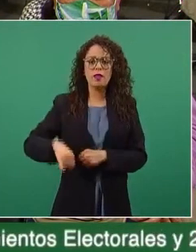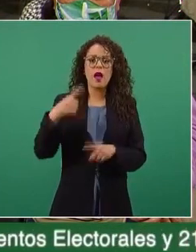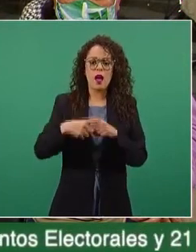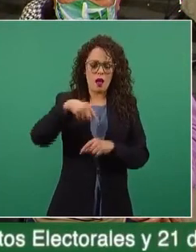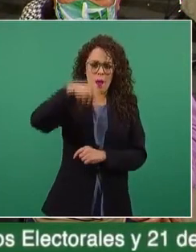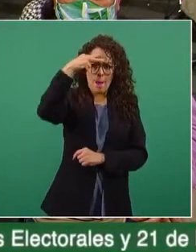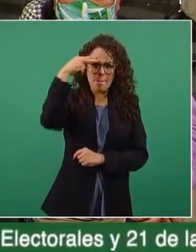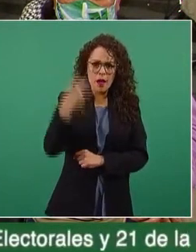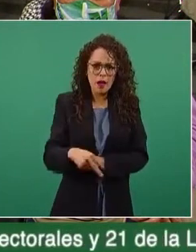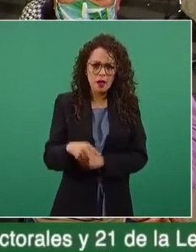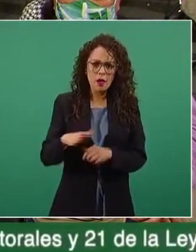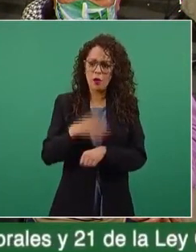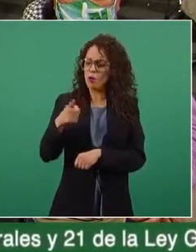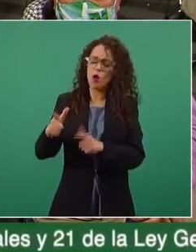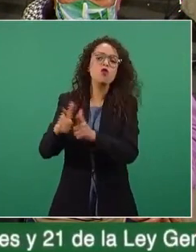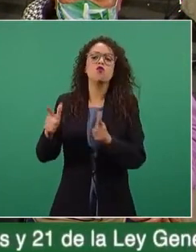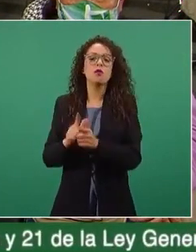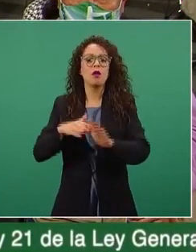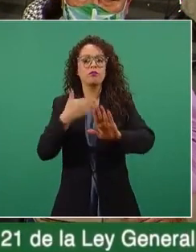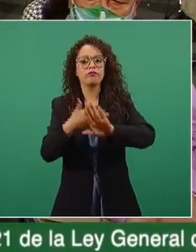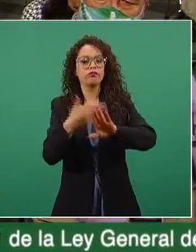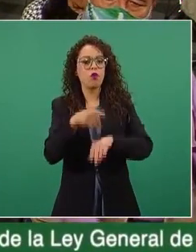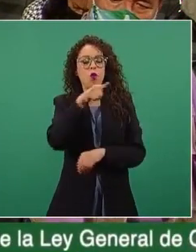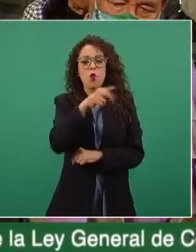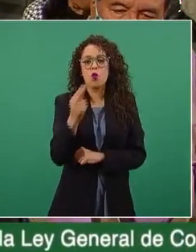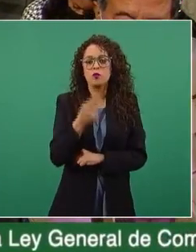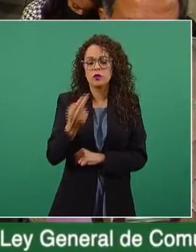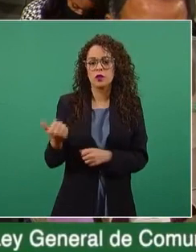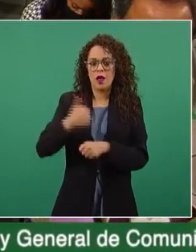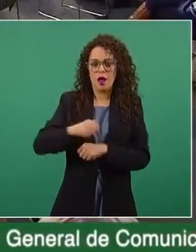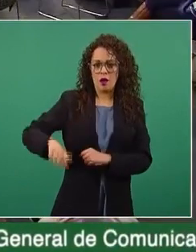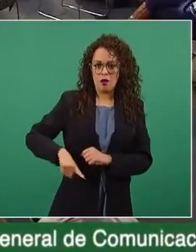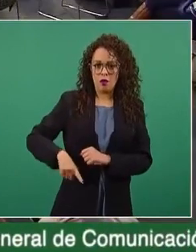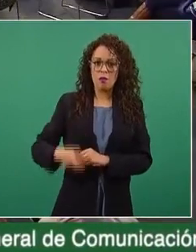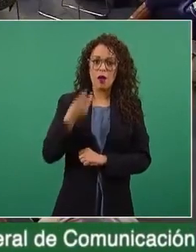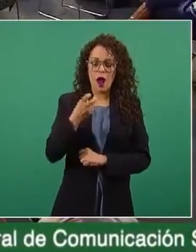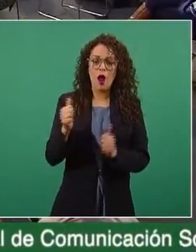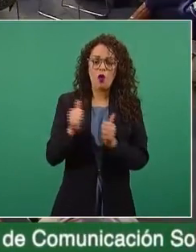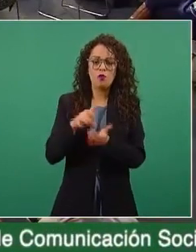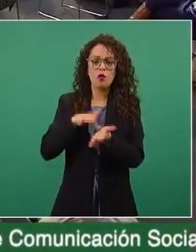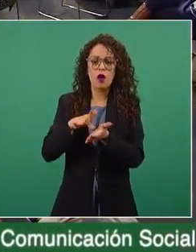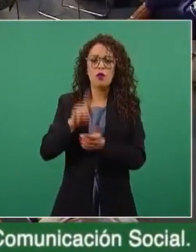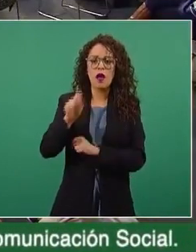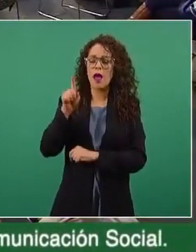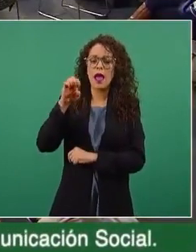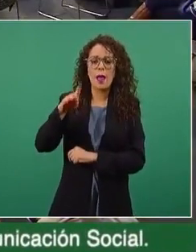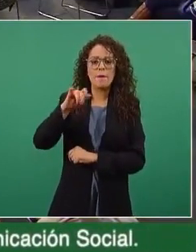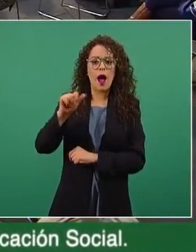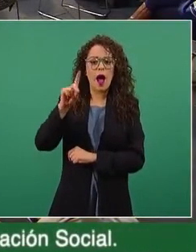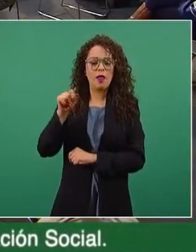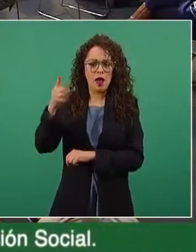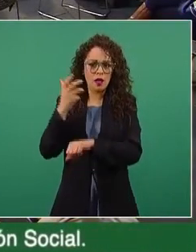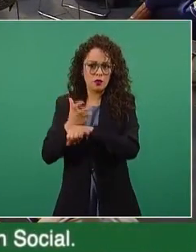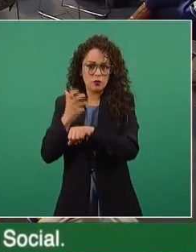opositores a su administración y estos recursos los entregó directamente a través de la Embajada de Estados Unidos el propio gobierno